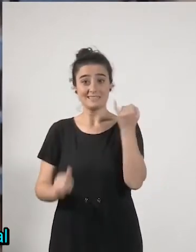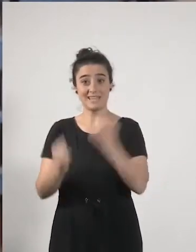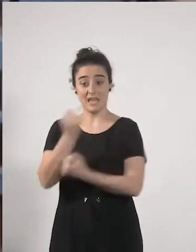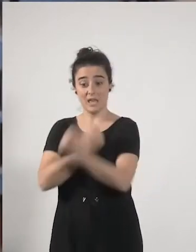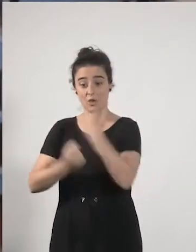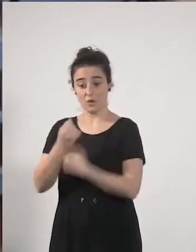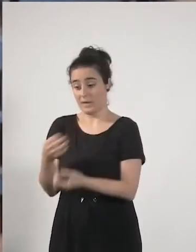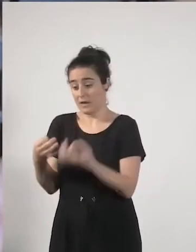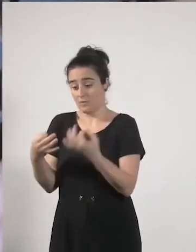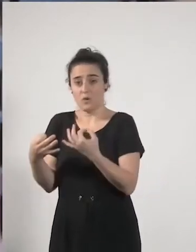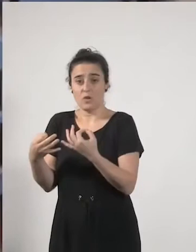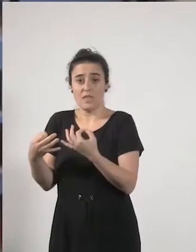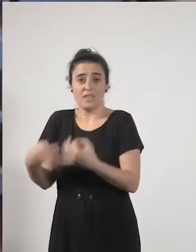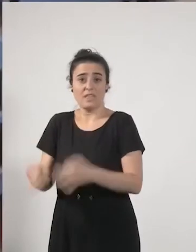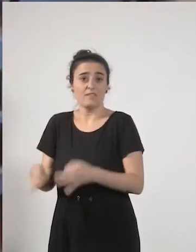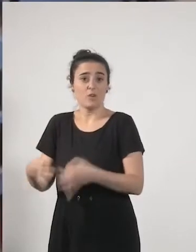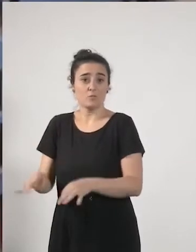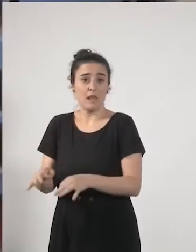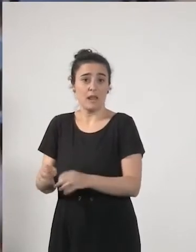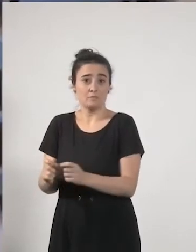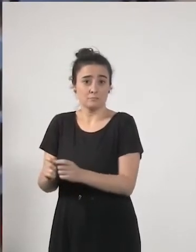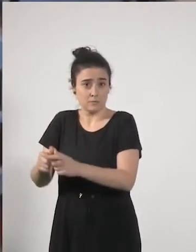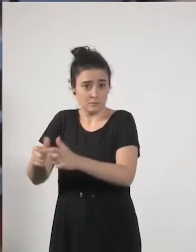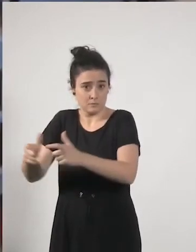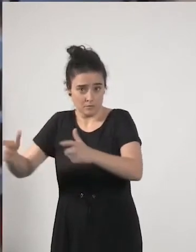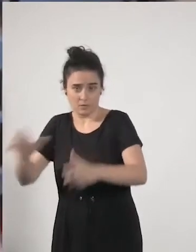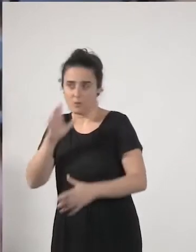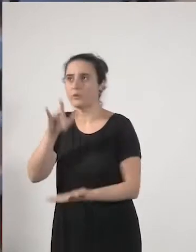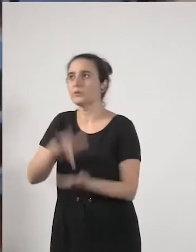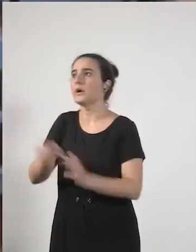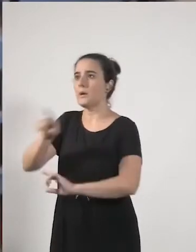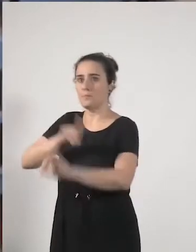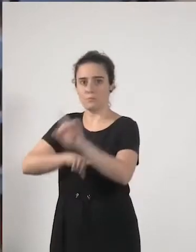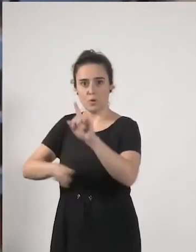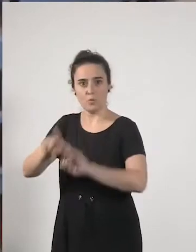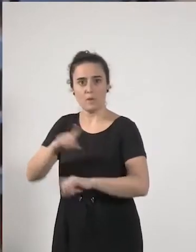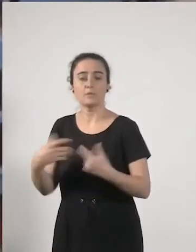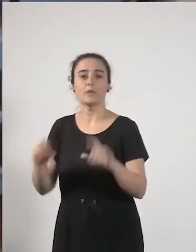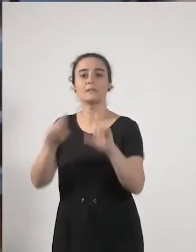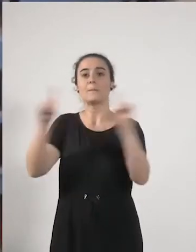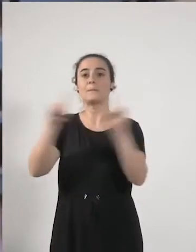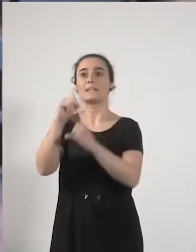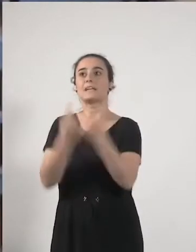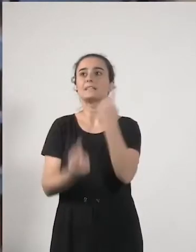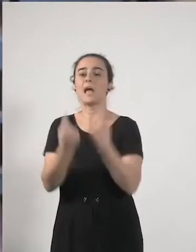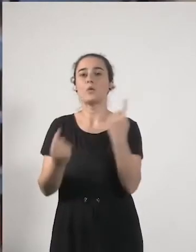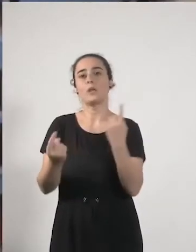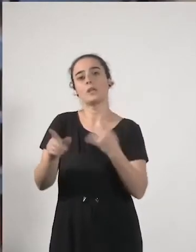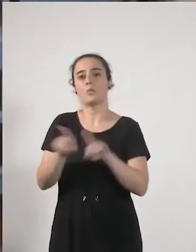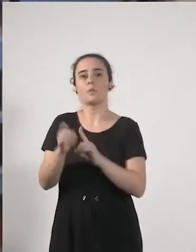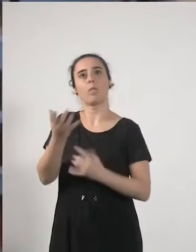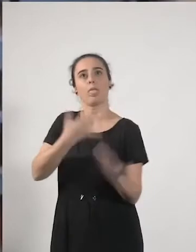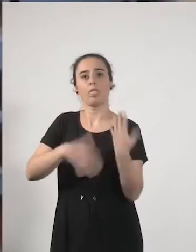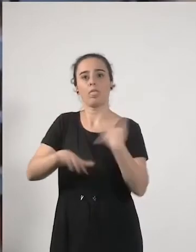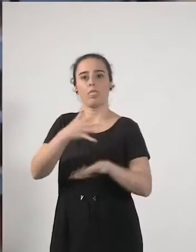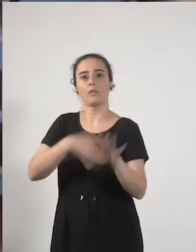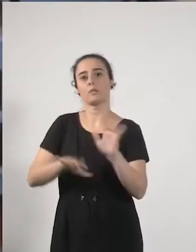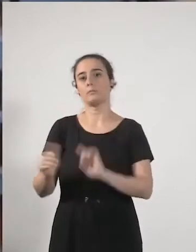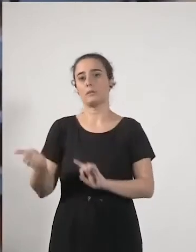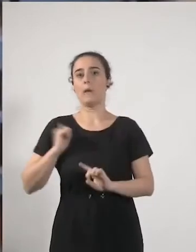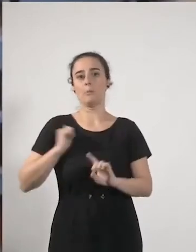pues tiende a aumentar porque hay problemas y entonces pues algunas empresas con esa excusa pues se sumergen y tal lo